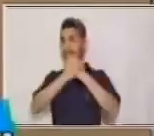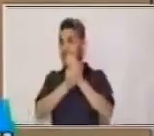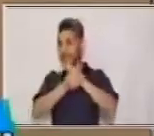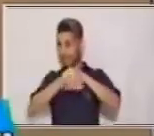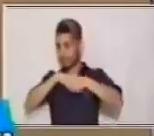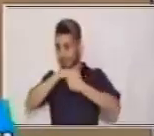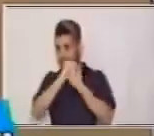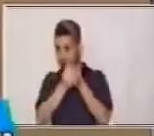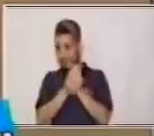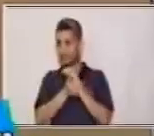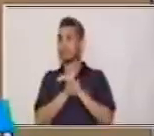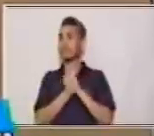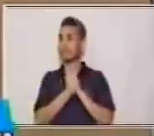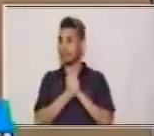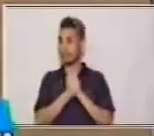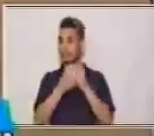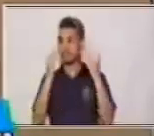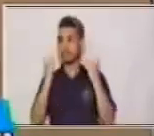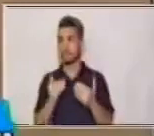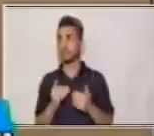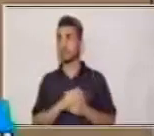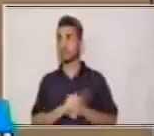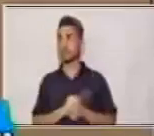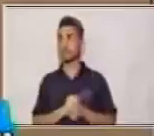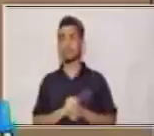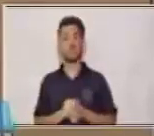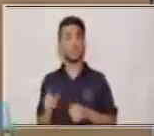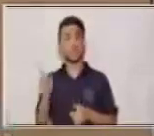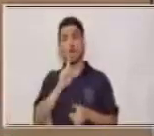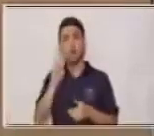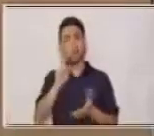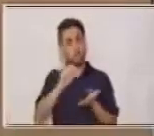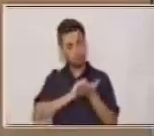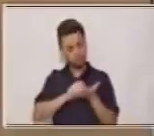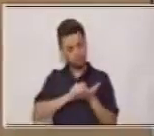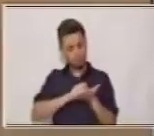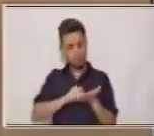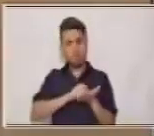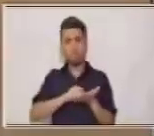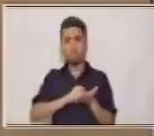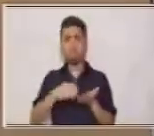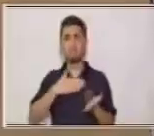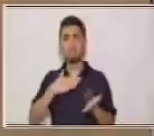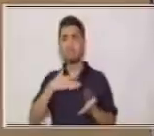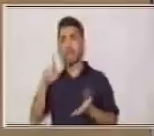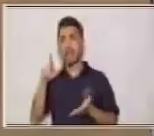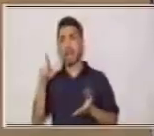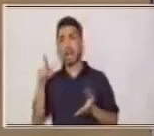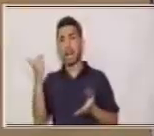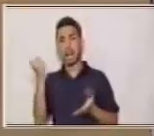No pinta mi lapicero azul.